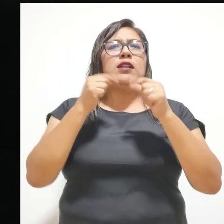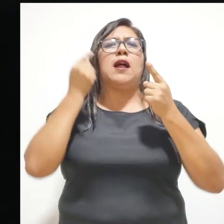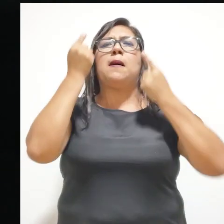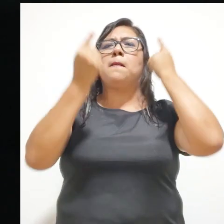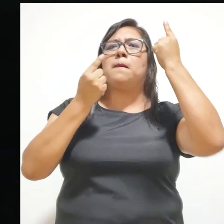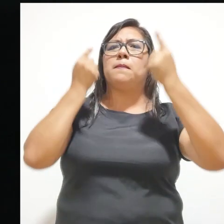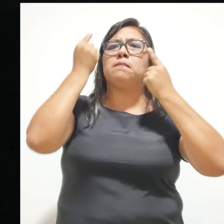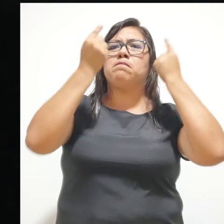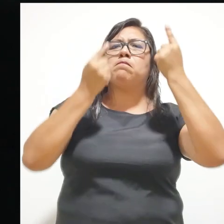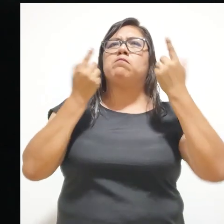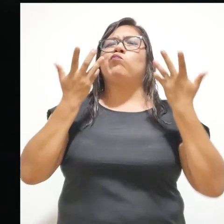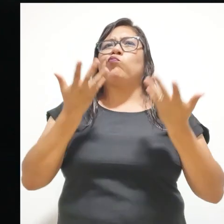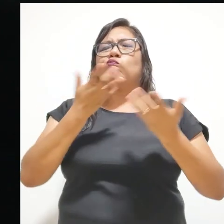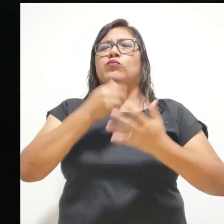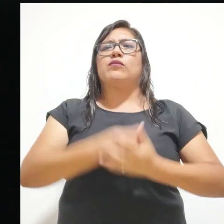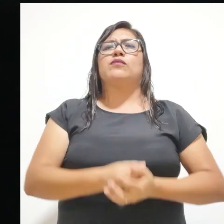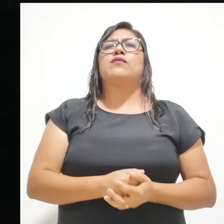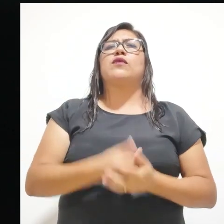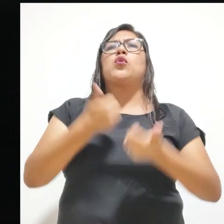pensando en que